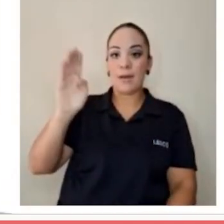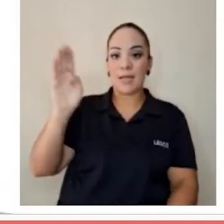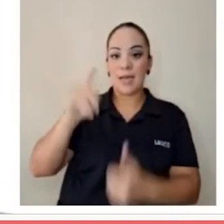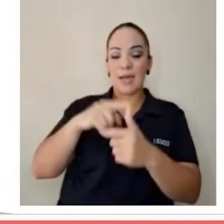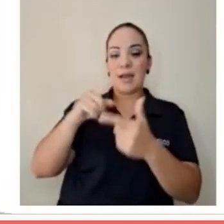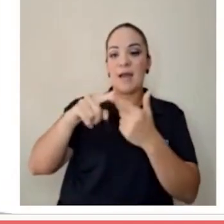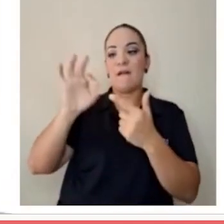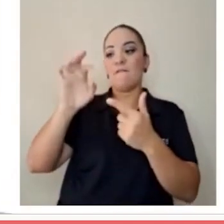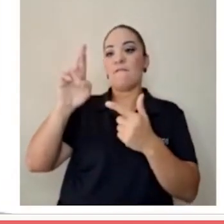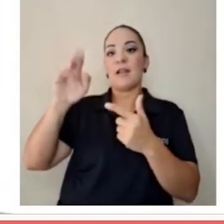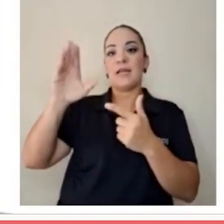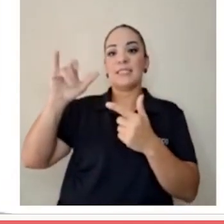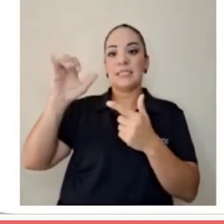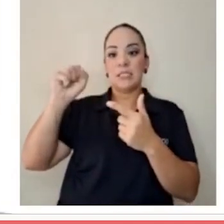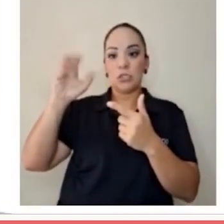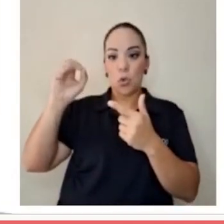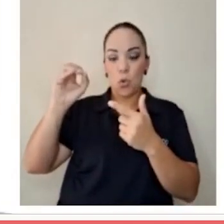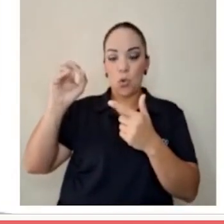Nicolás,